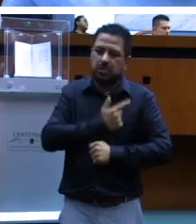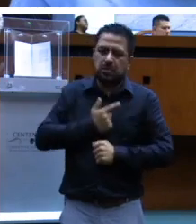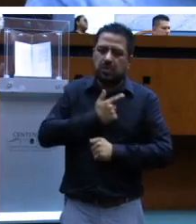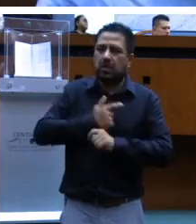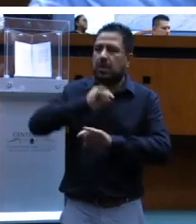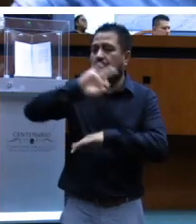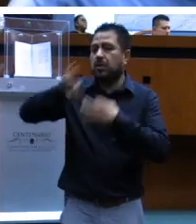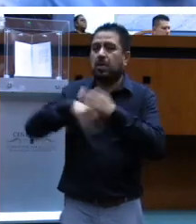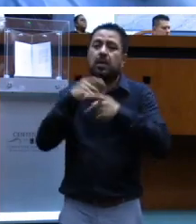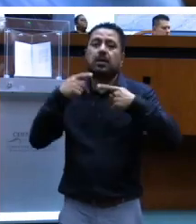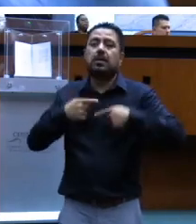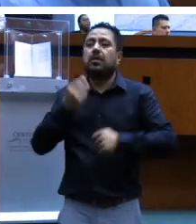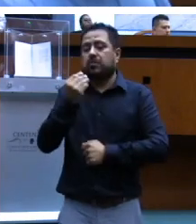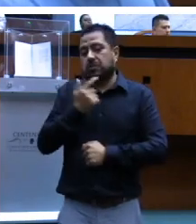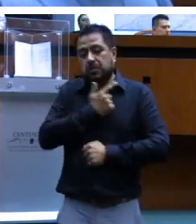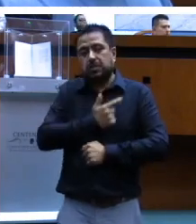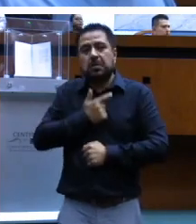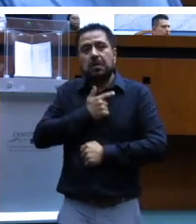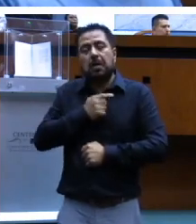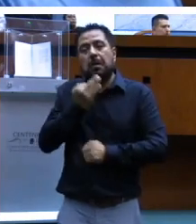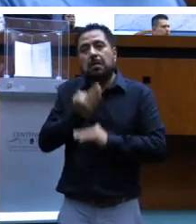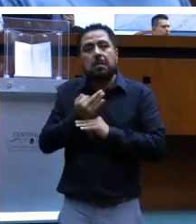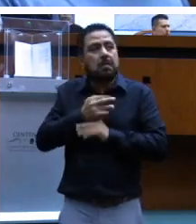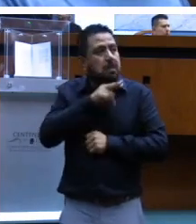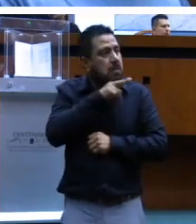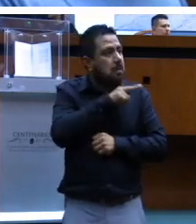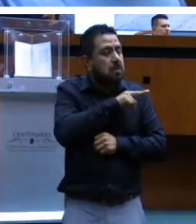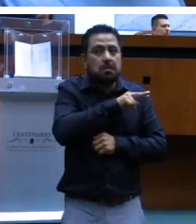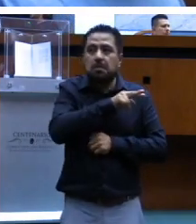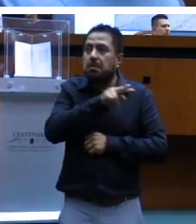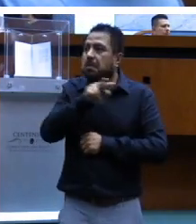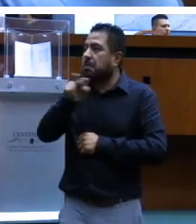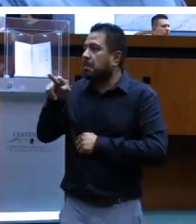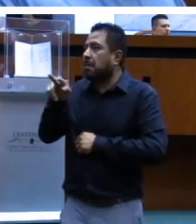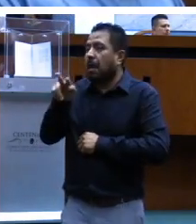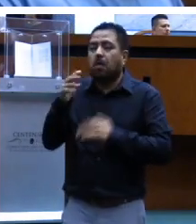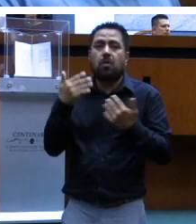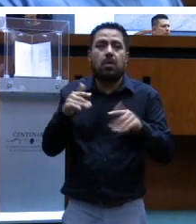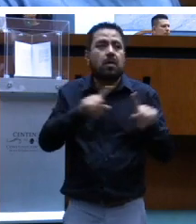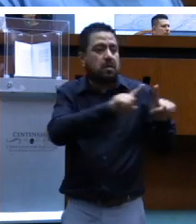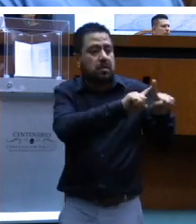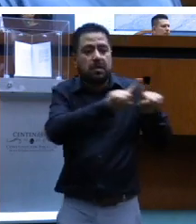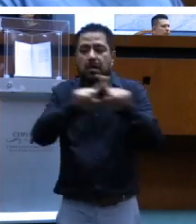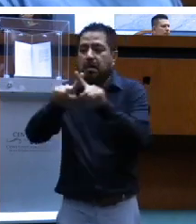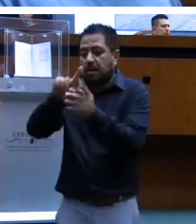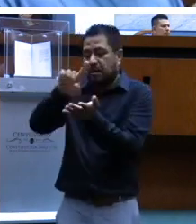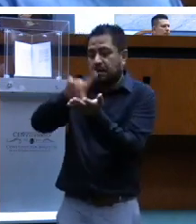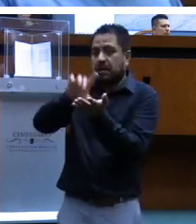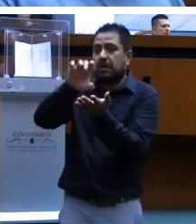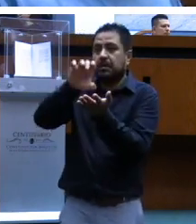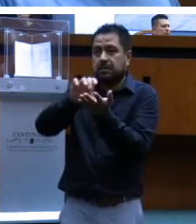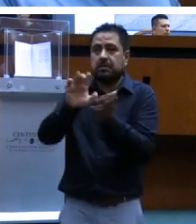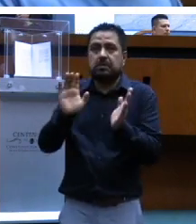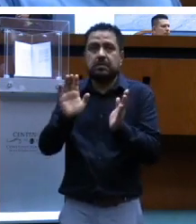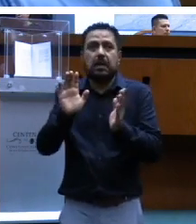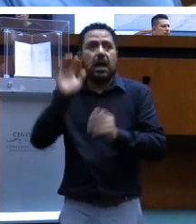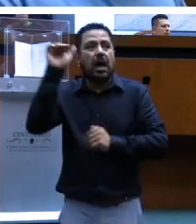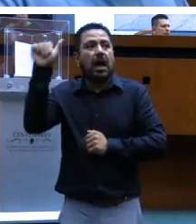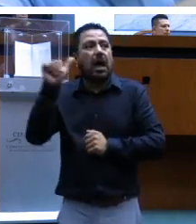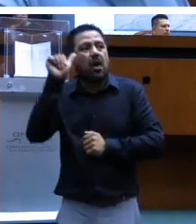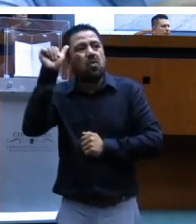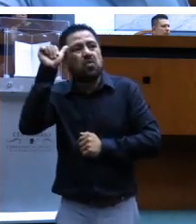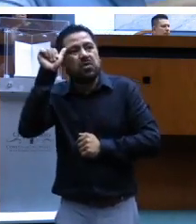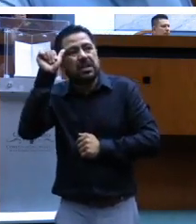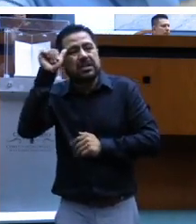Me da mucho gusto verlos con las diferentes discapacidades que tenemos. Tani es autista